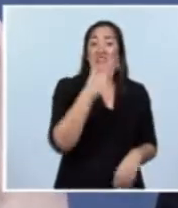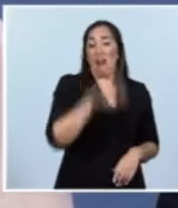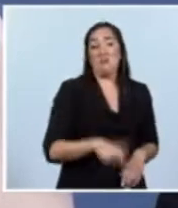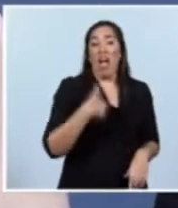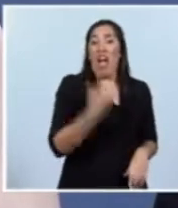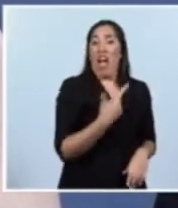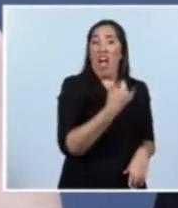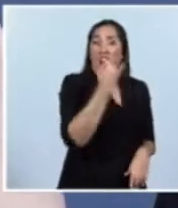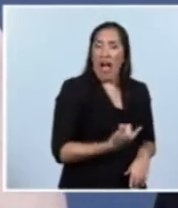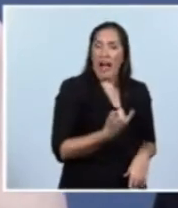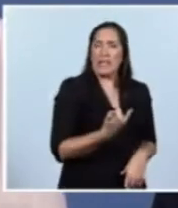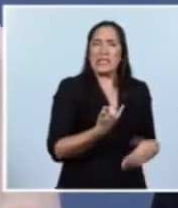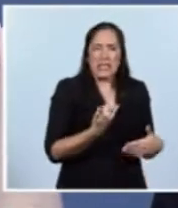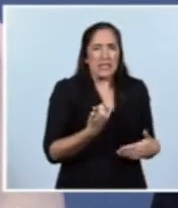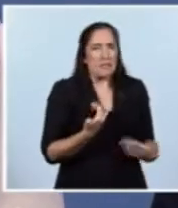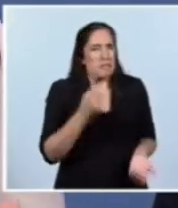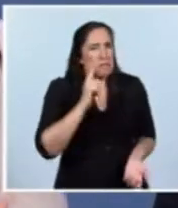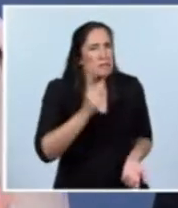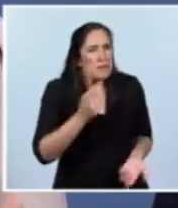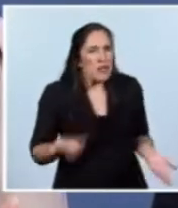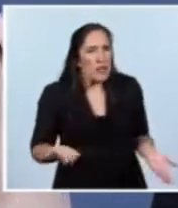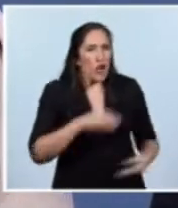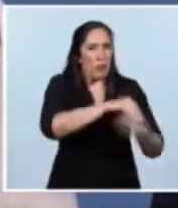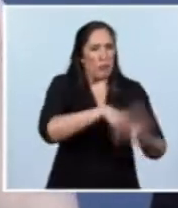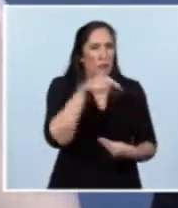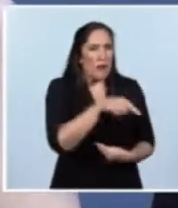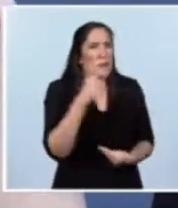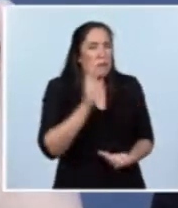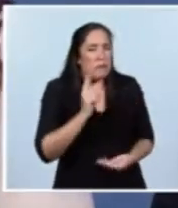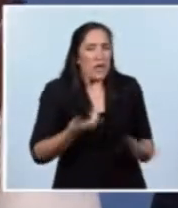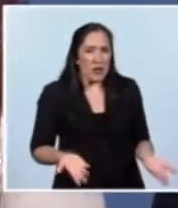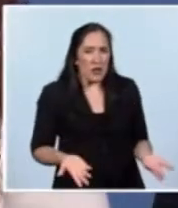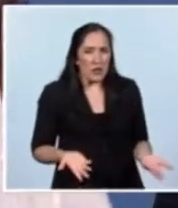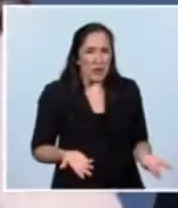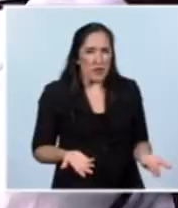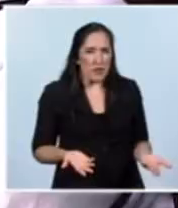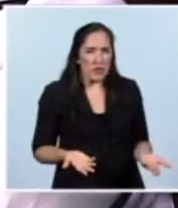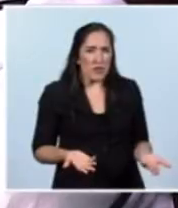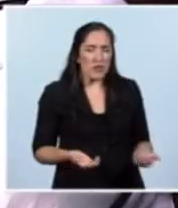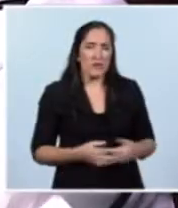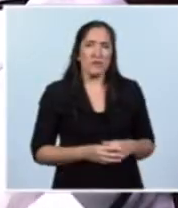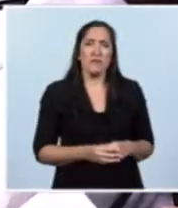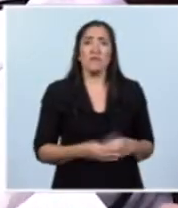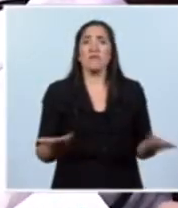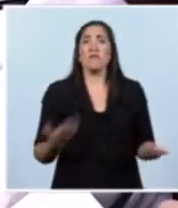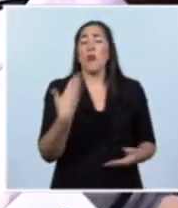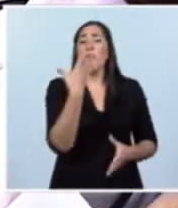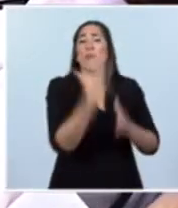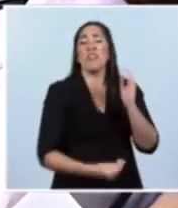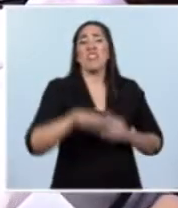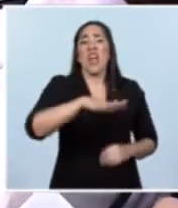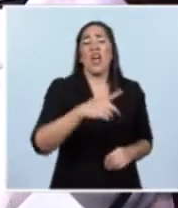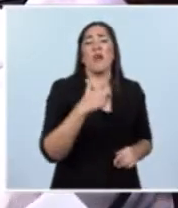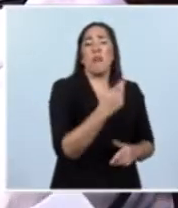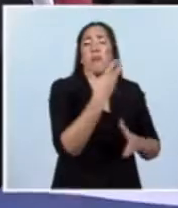implica también un peligro para la familia, no solamente porque se puede disparar un chico,